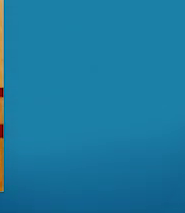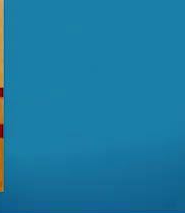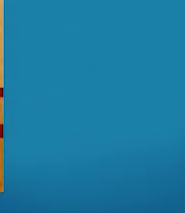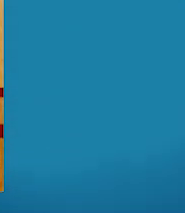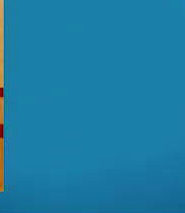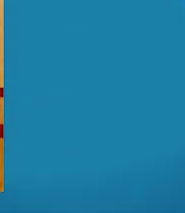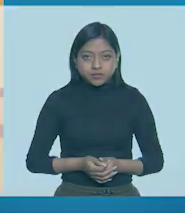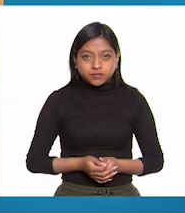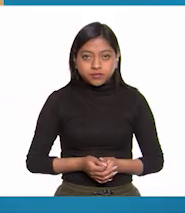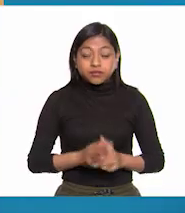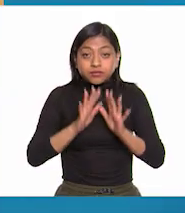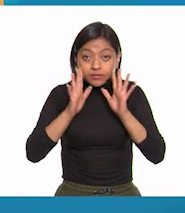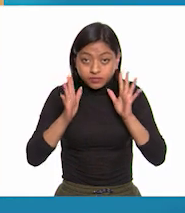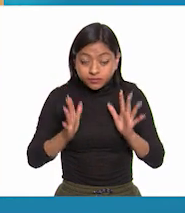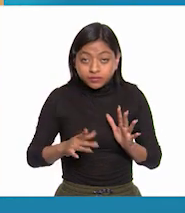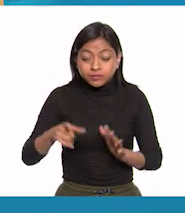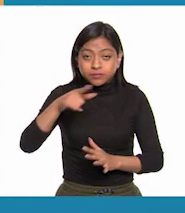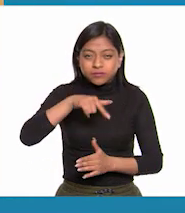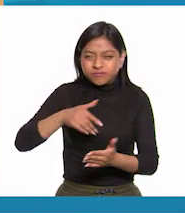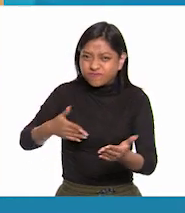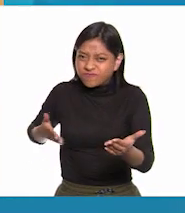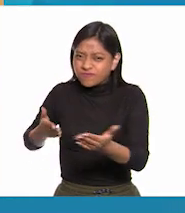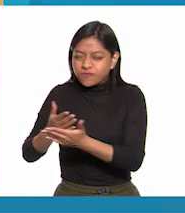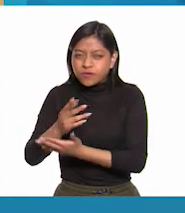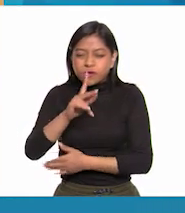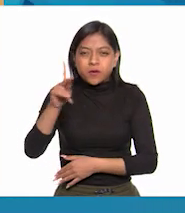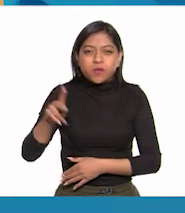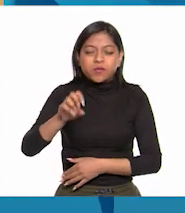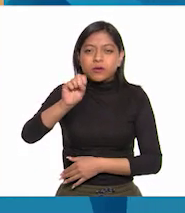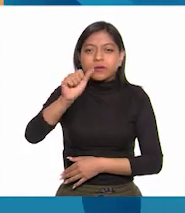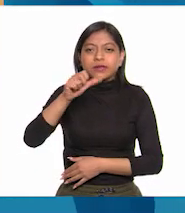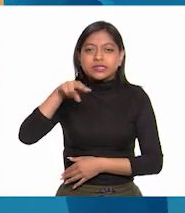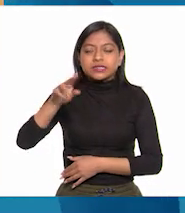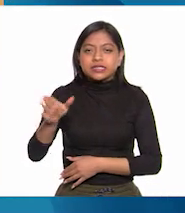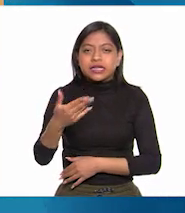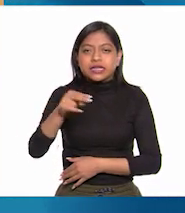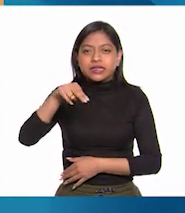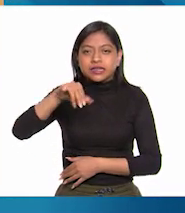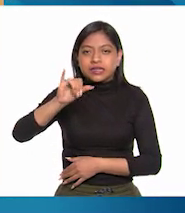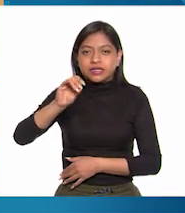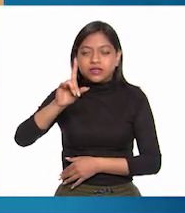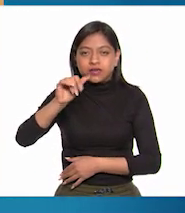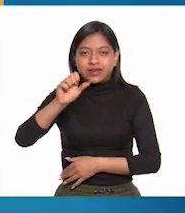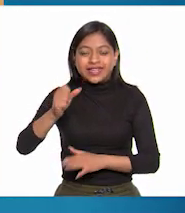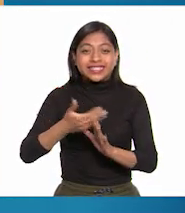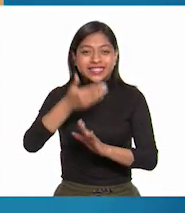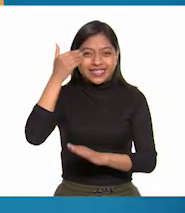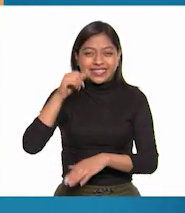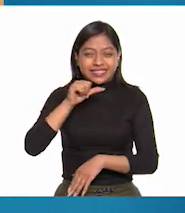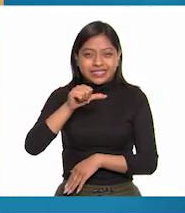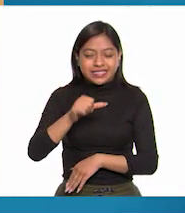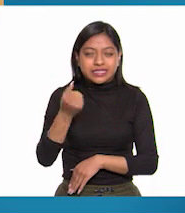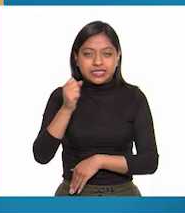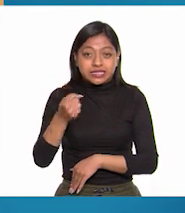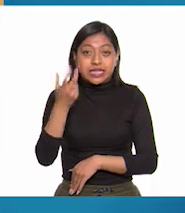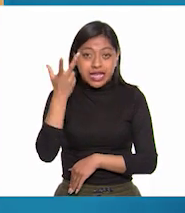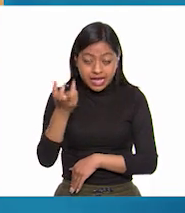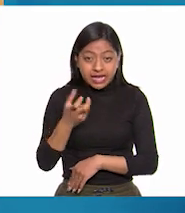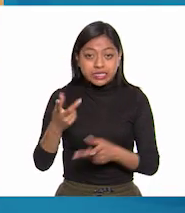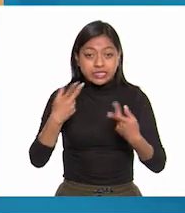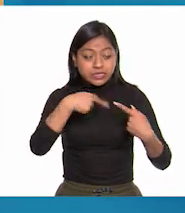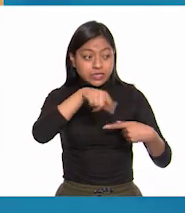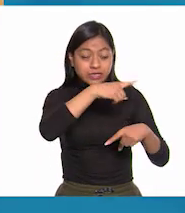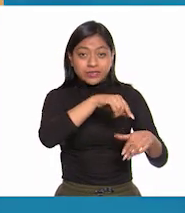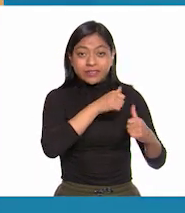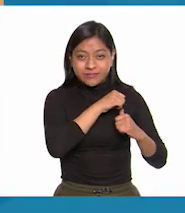Luego de tomar el pueblo de San Nicolás de El Grande, la misma noche del 16 de septiembre, este singular ejército